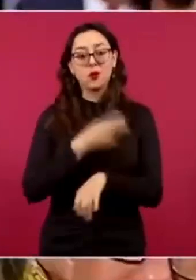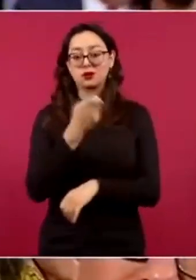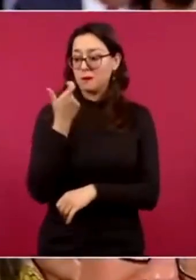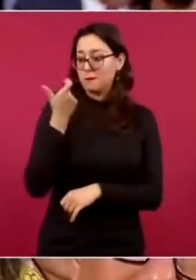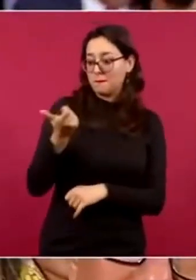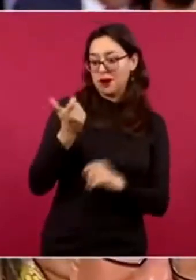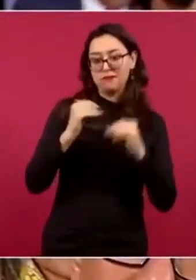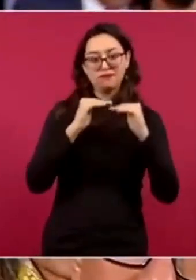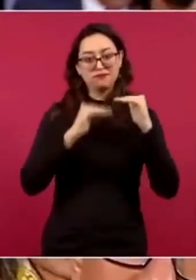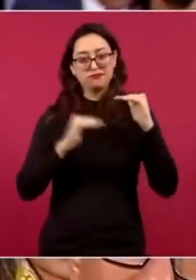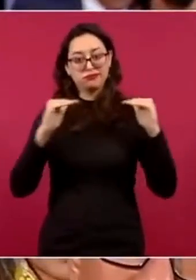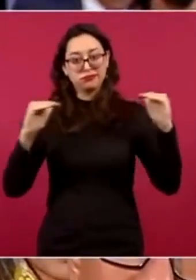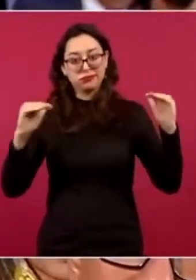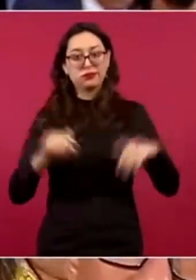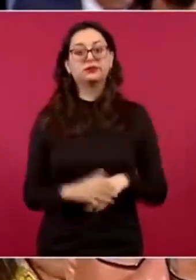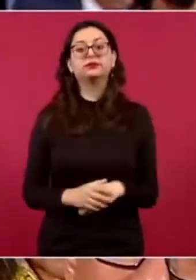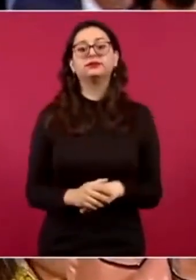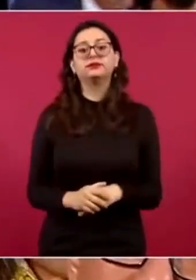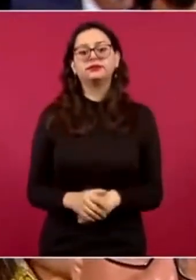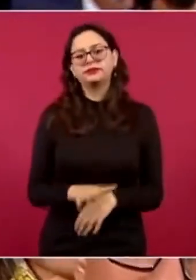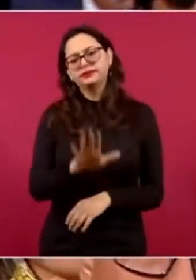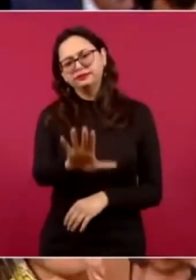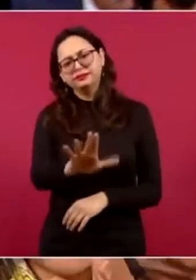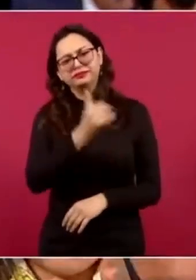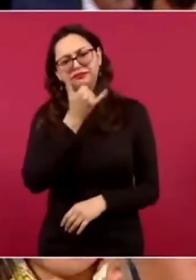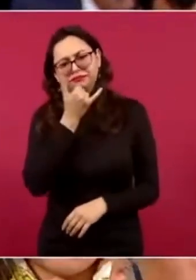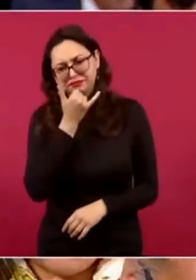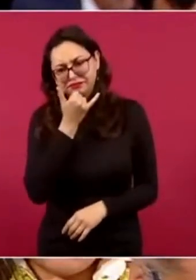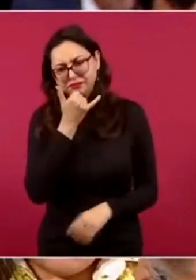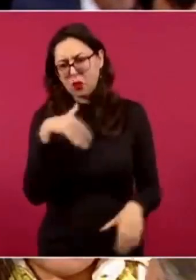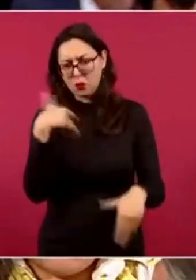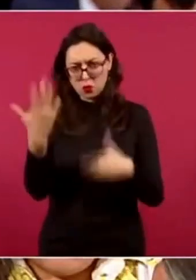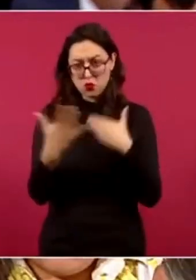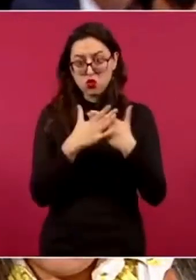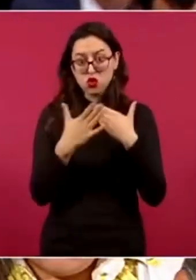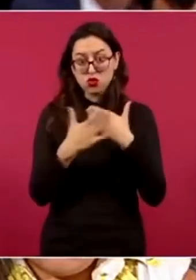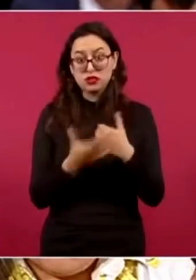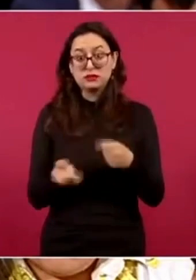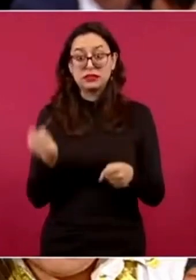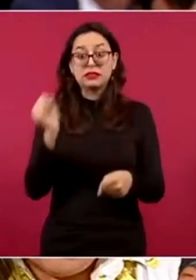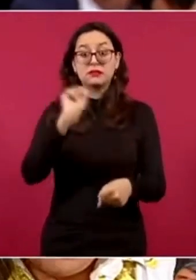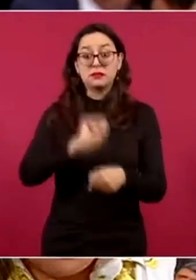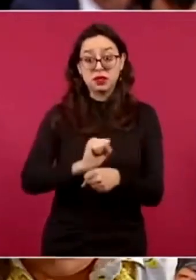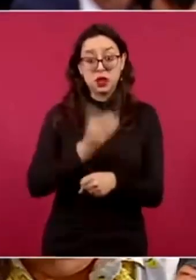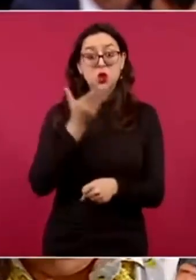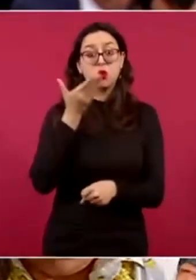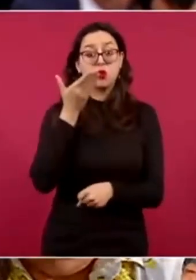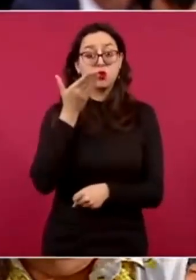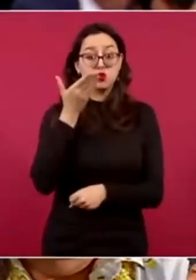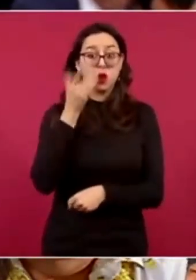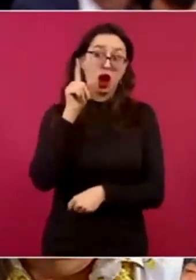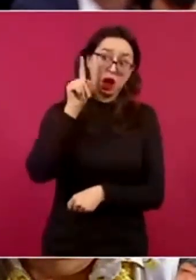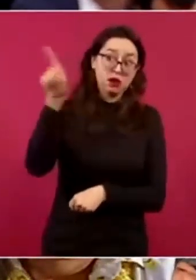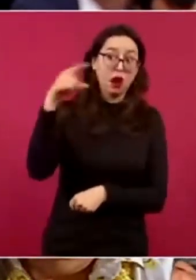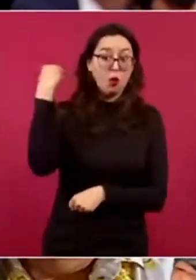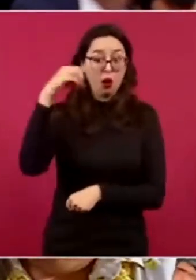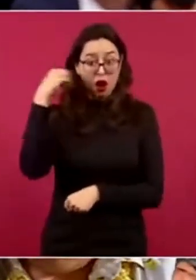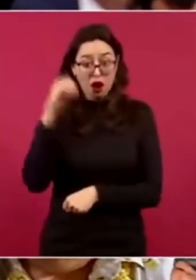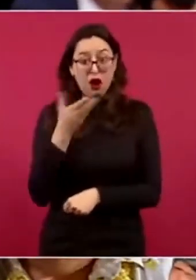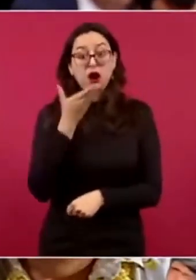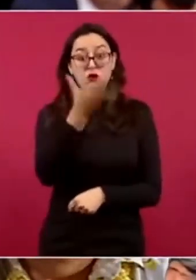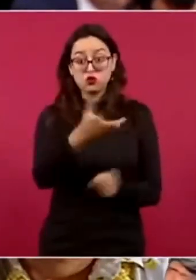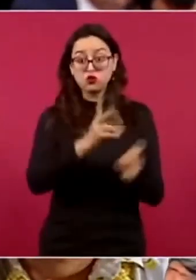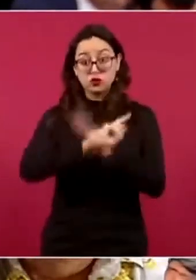La semana estará usted en Oaxaca, va a llegar hasta donde tenemos información, John Kerry, van sobre todo hasta